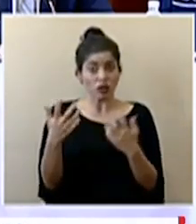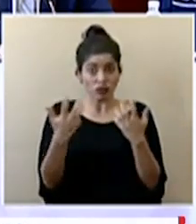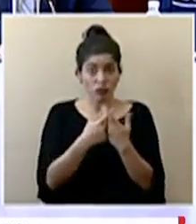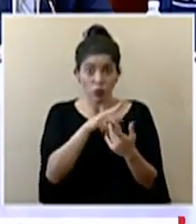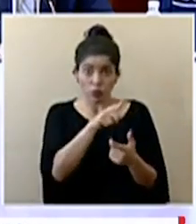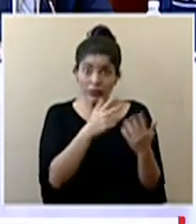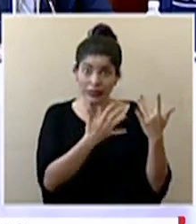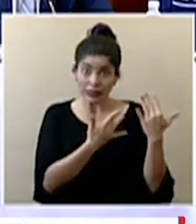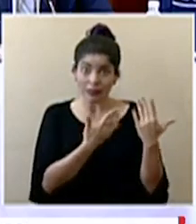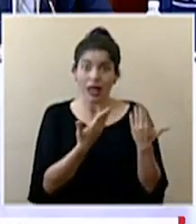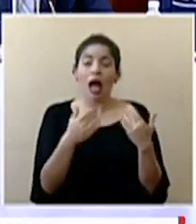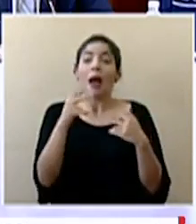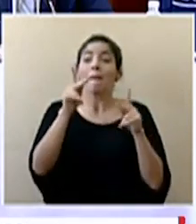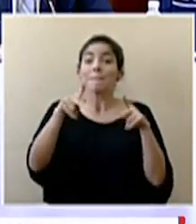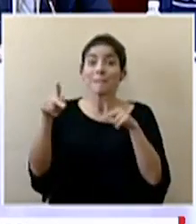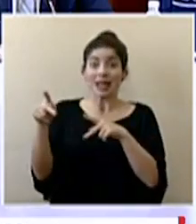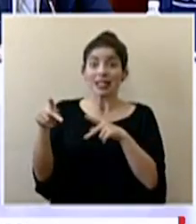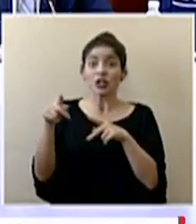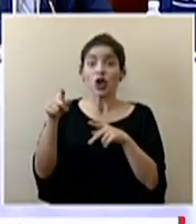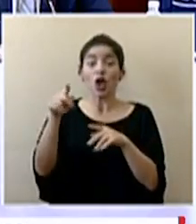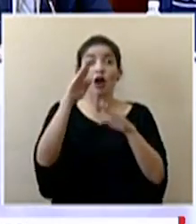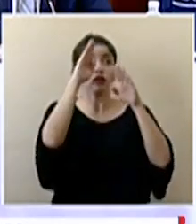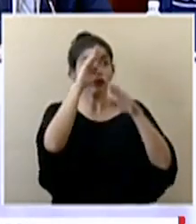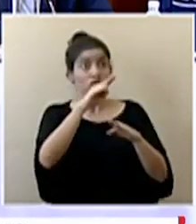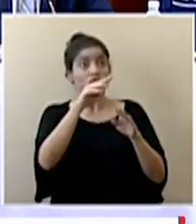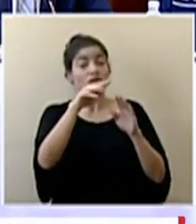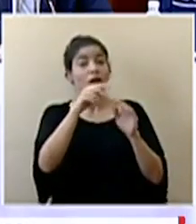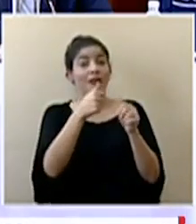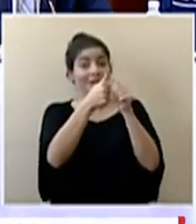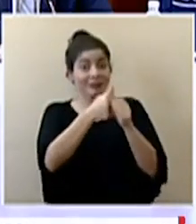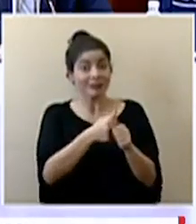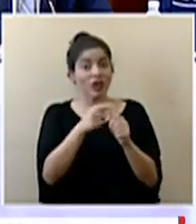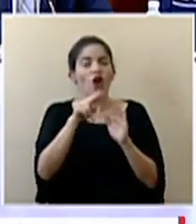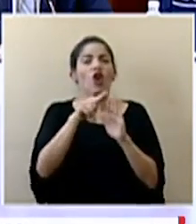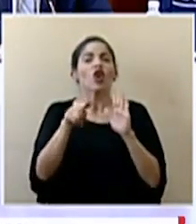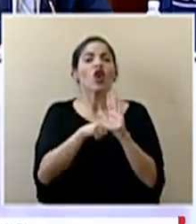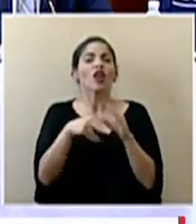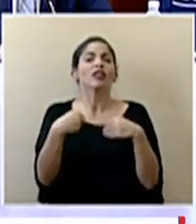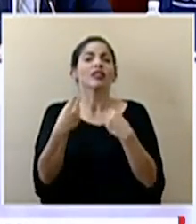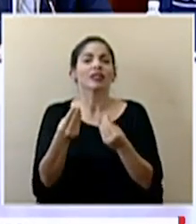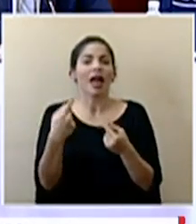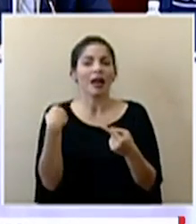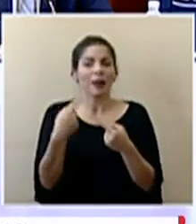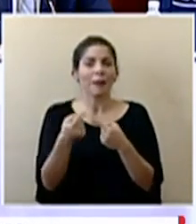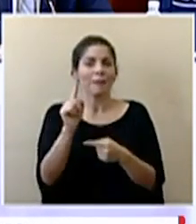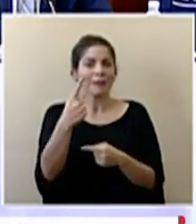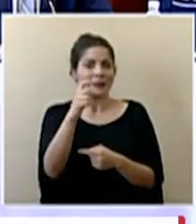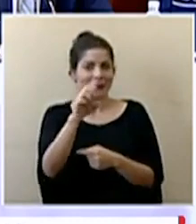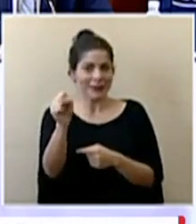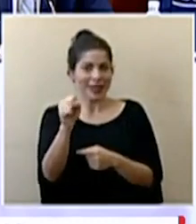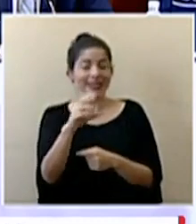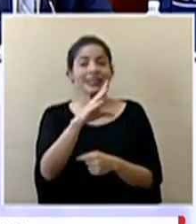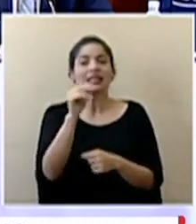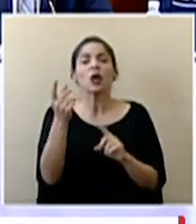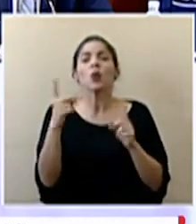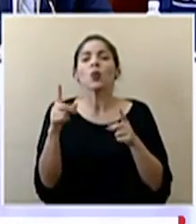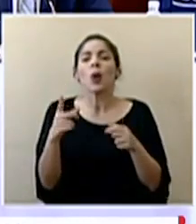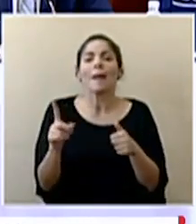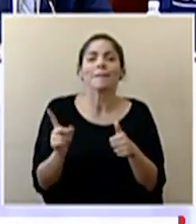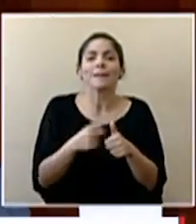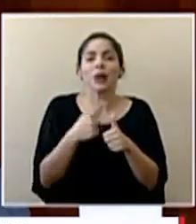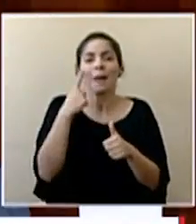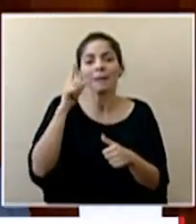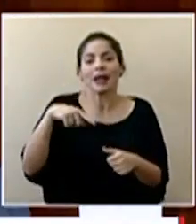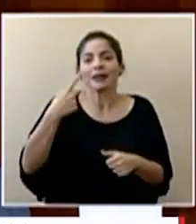qué nota le dan a la población en el acatamiento de las medidas preventivas y restrictivas en el primer mes y cuáles serían las prioridades para el